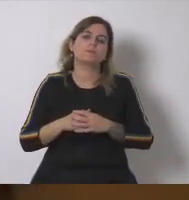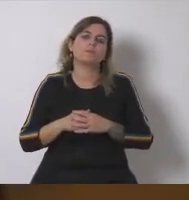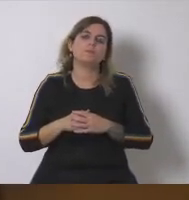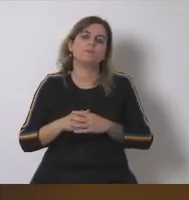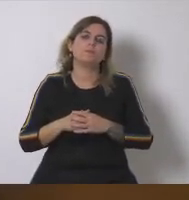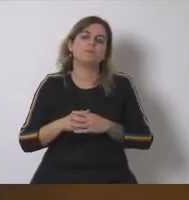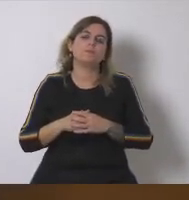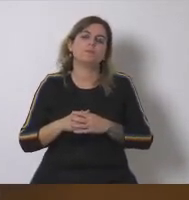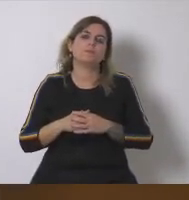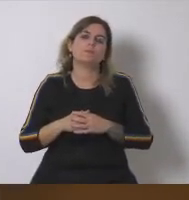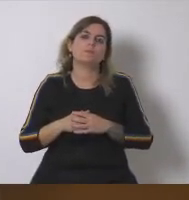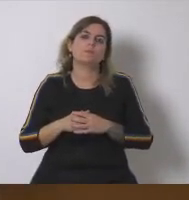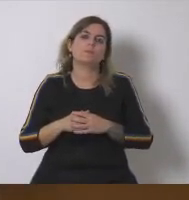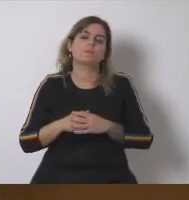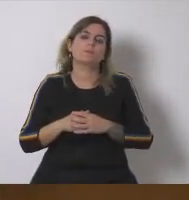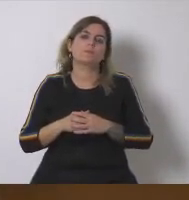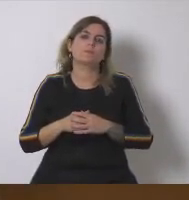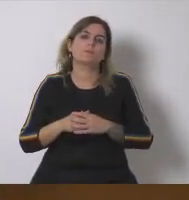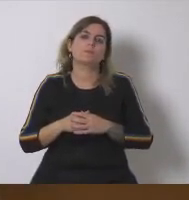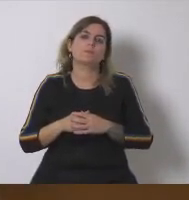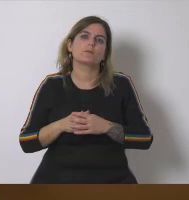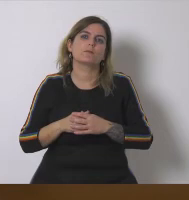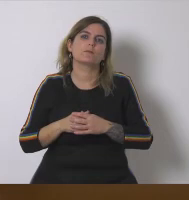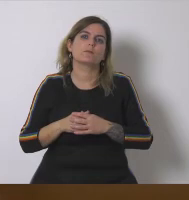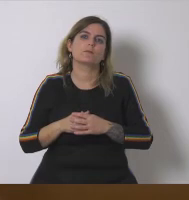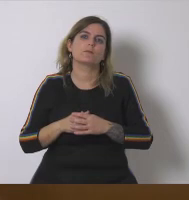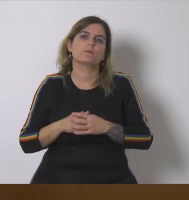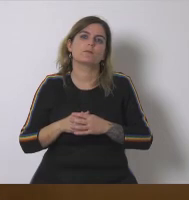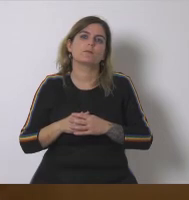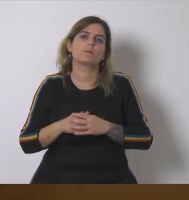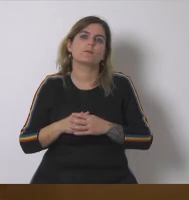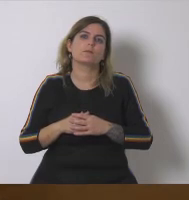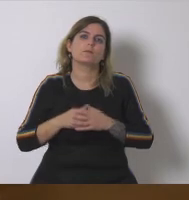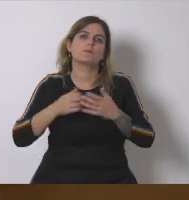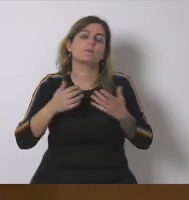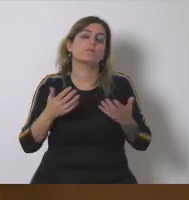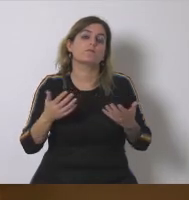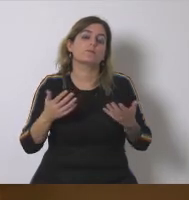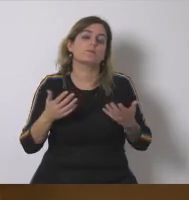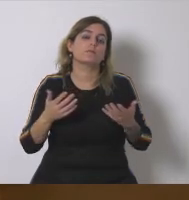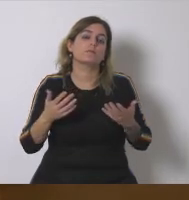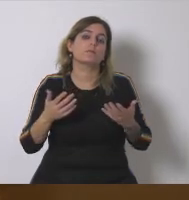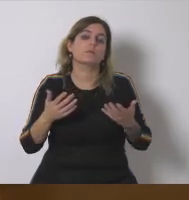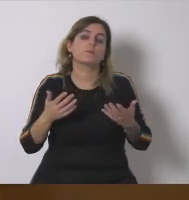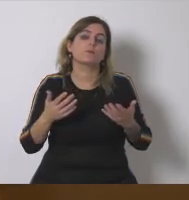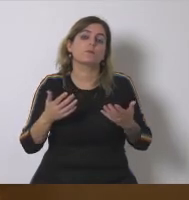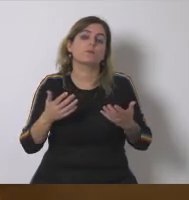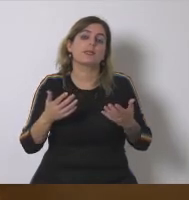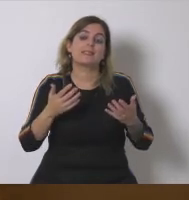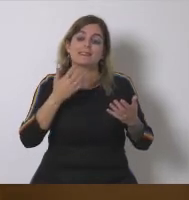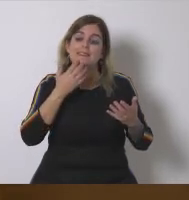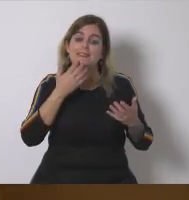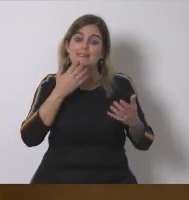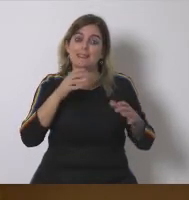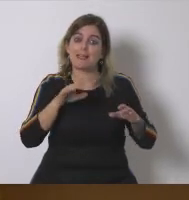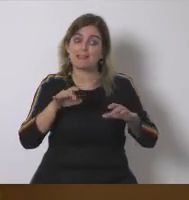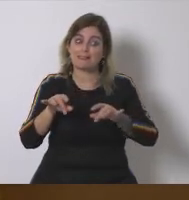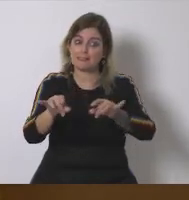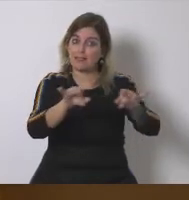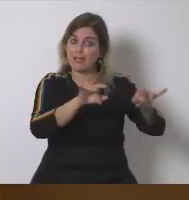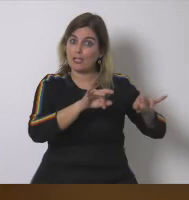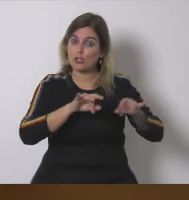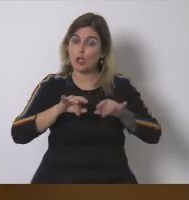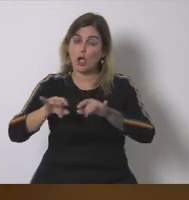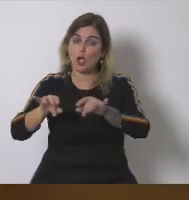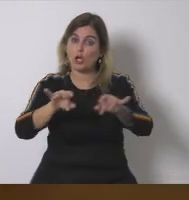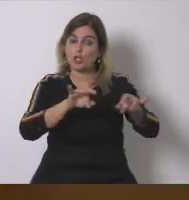que una de las opciones que se nos abren vendría por aquí es decir implicar